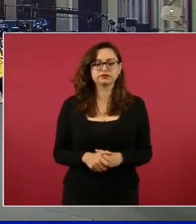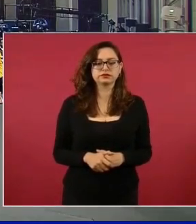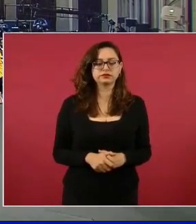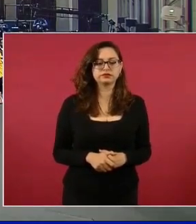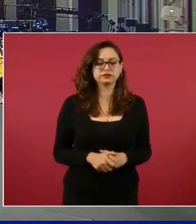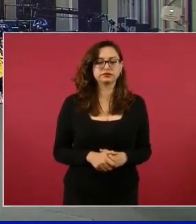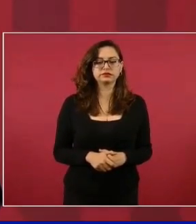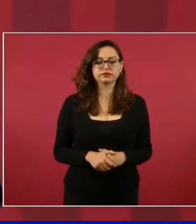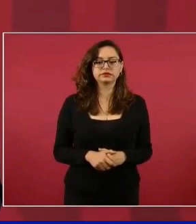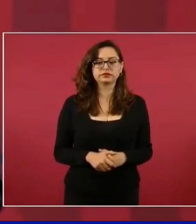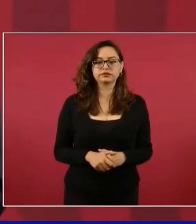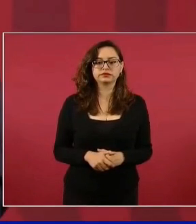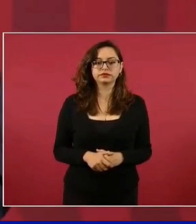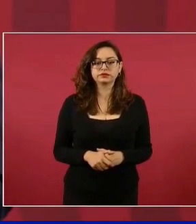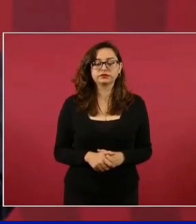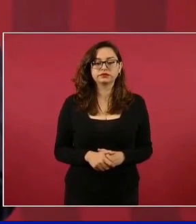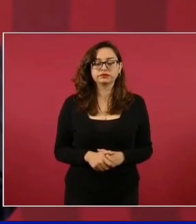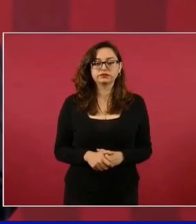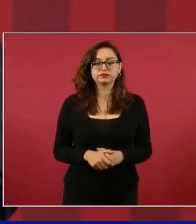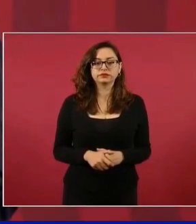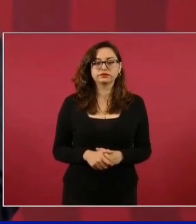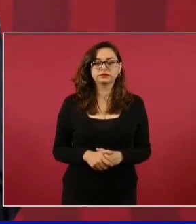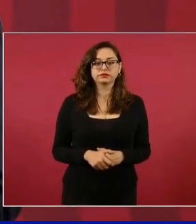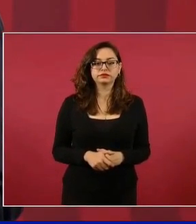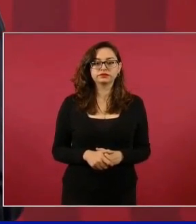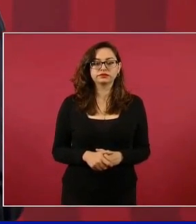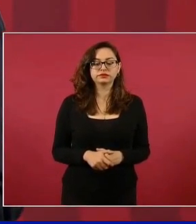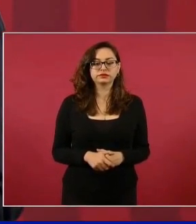No gastar en lo superfluo,